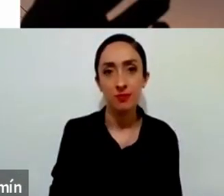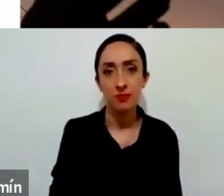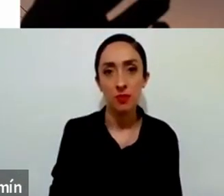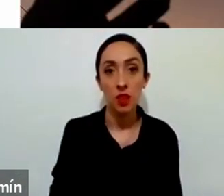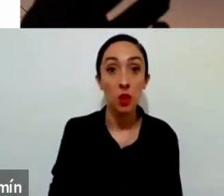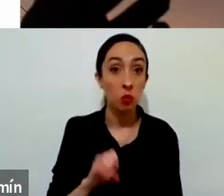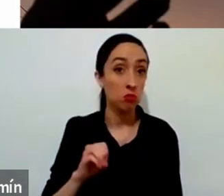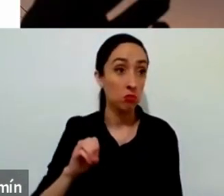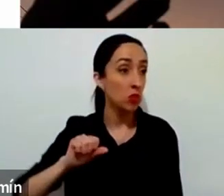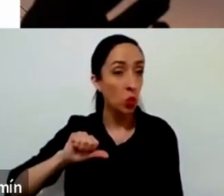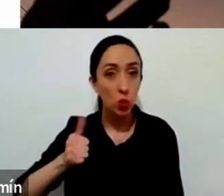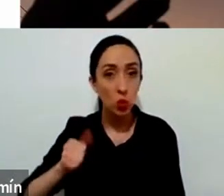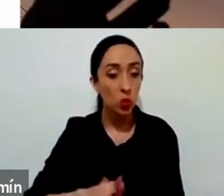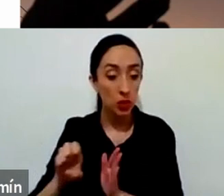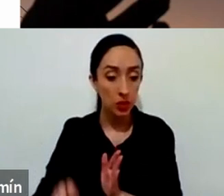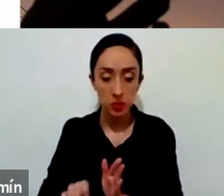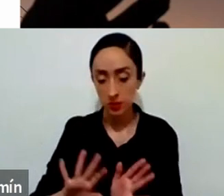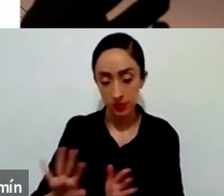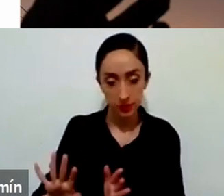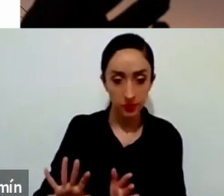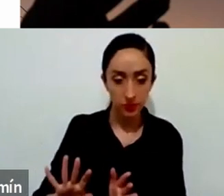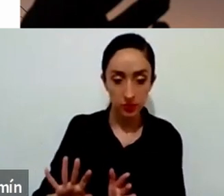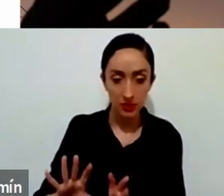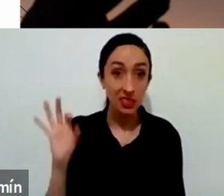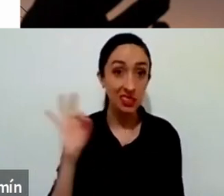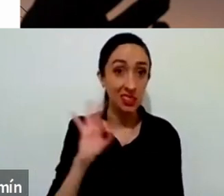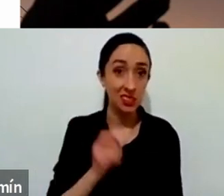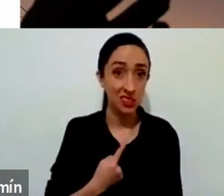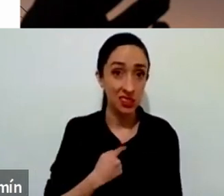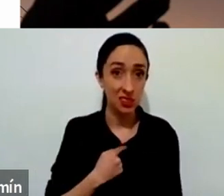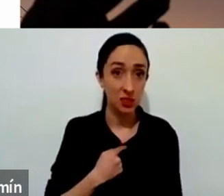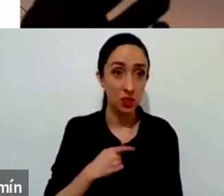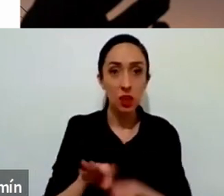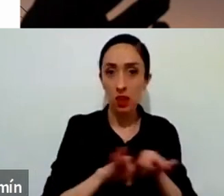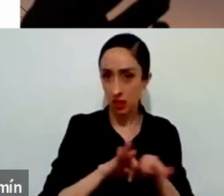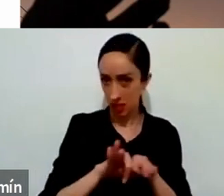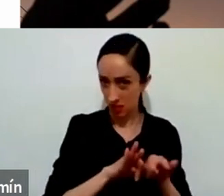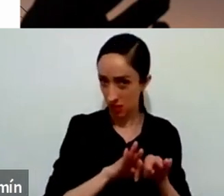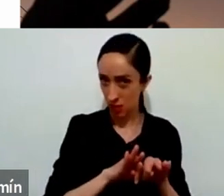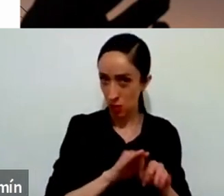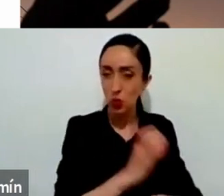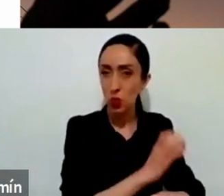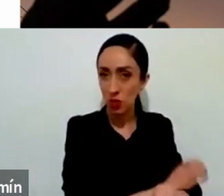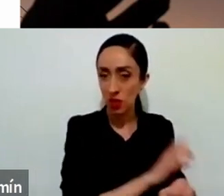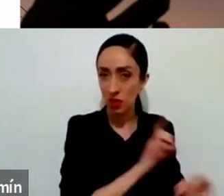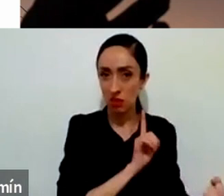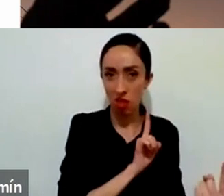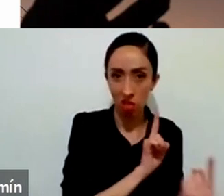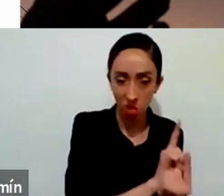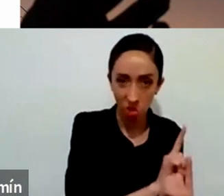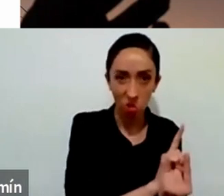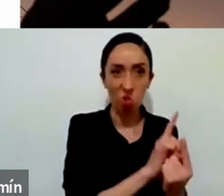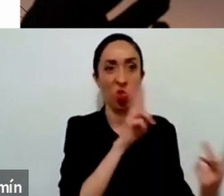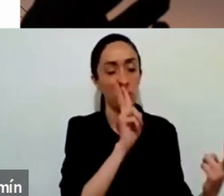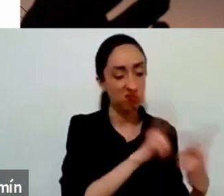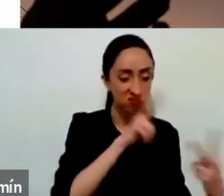me vi involucrado en un conflicto con un compañero de trabajo, con algún familiar, con mi esposo, con mi